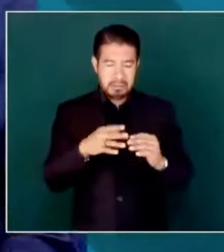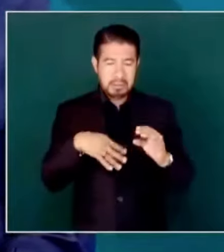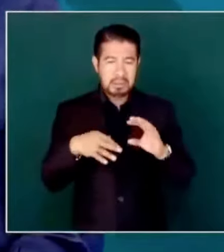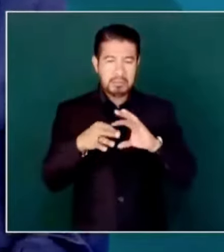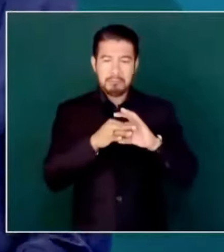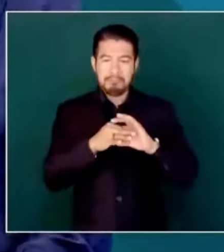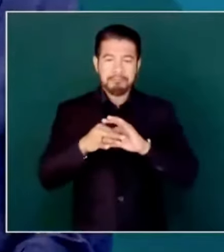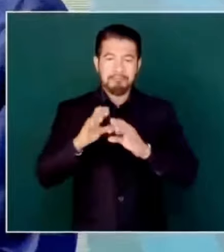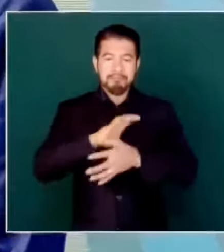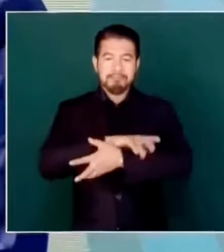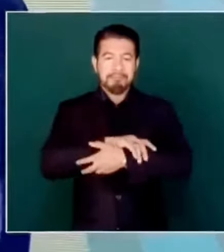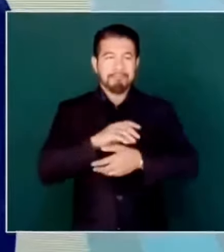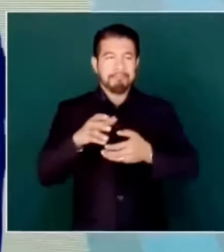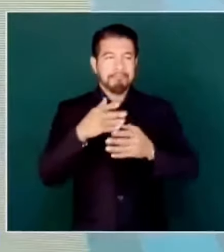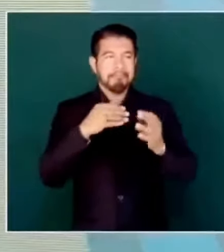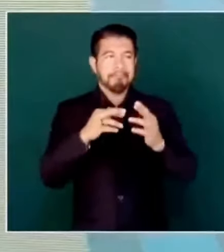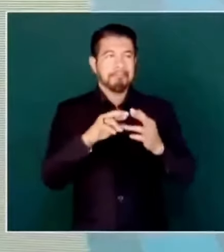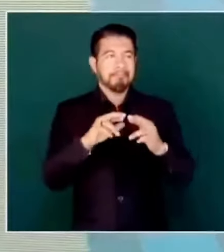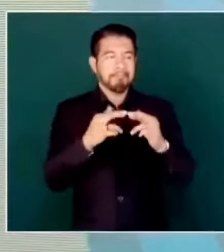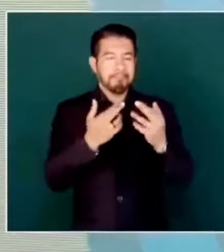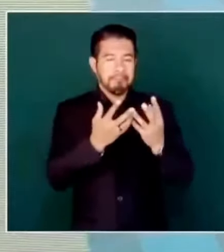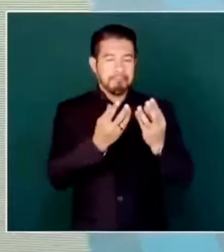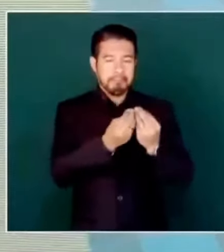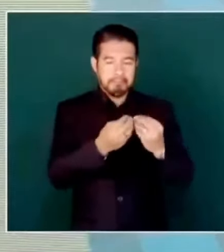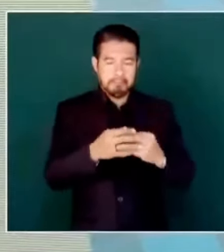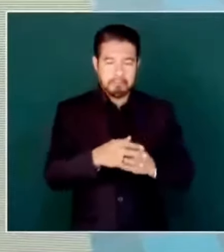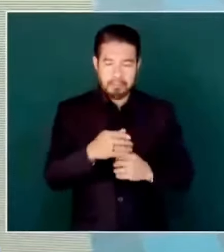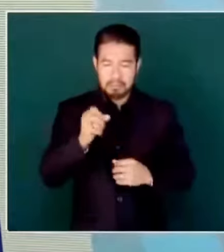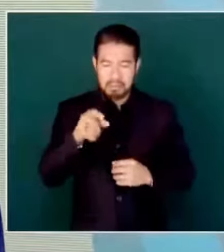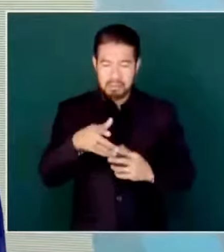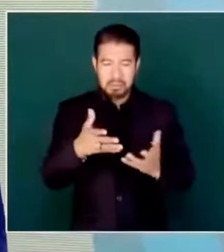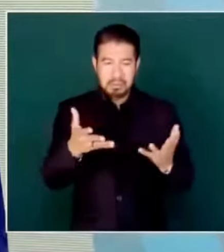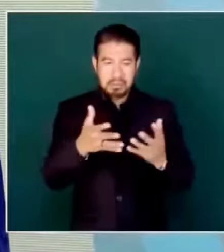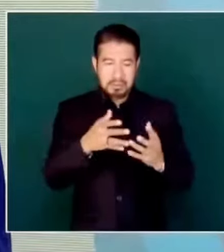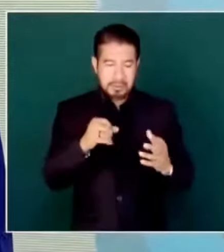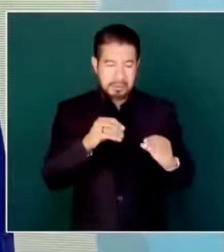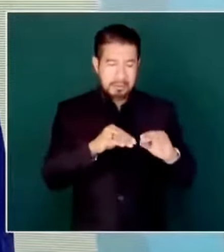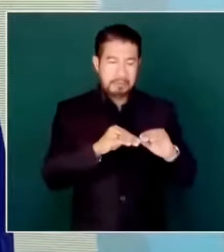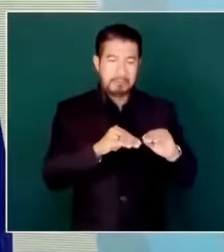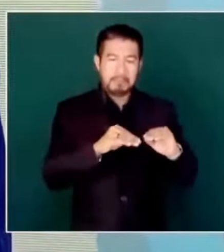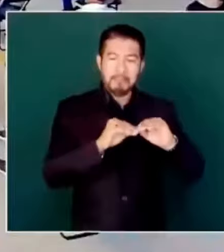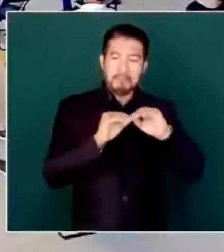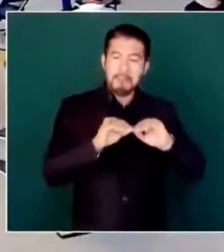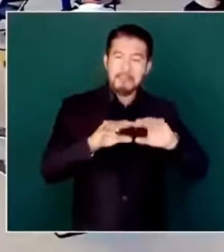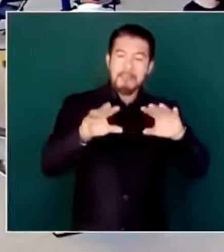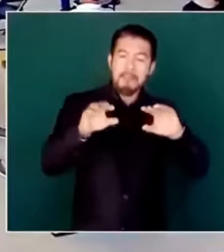medios y en la prensa, prensa progresista,